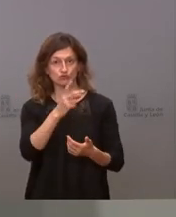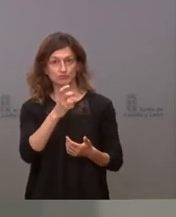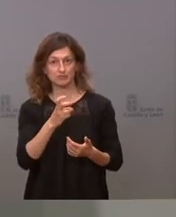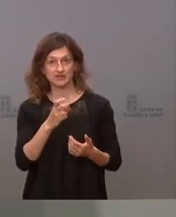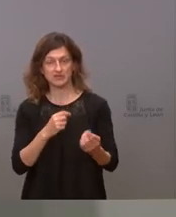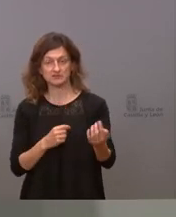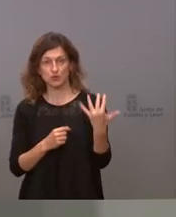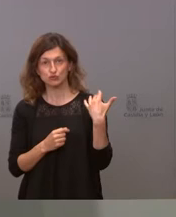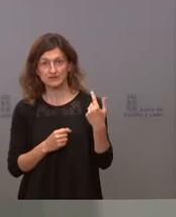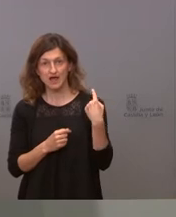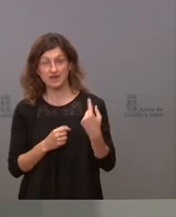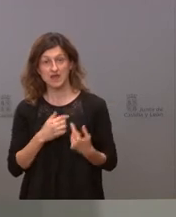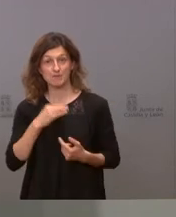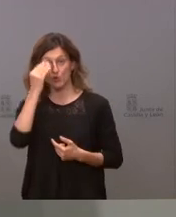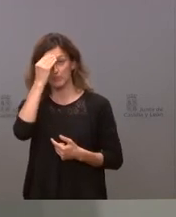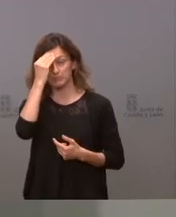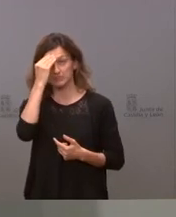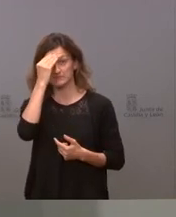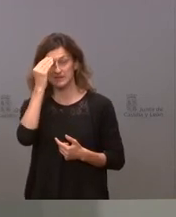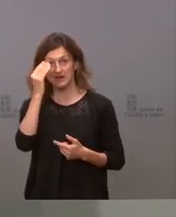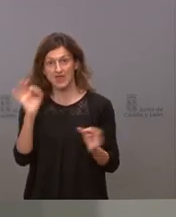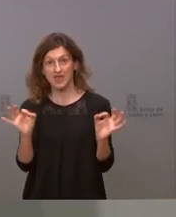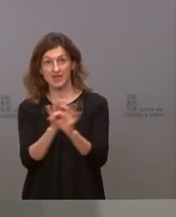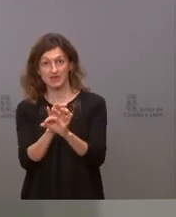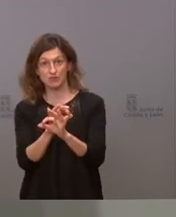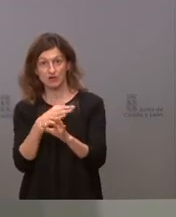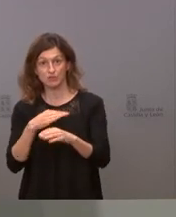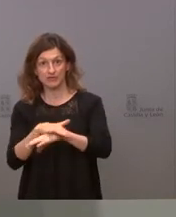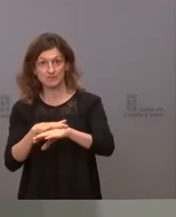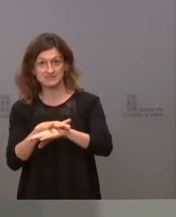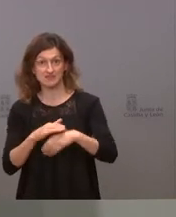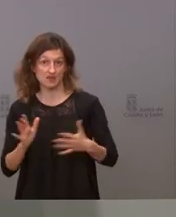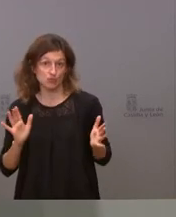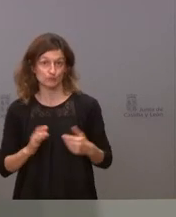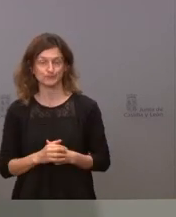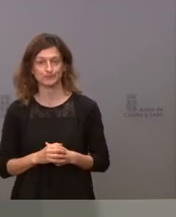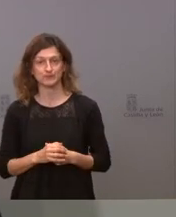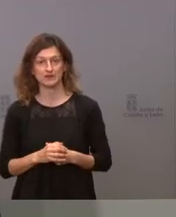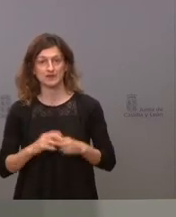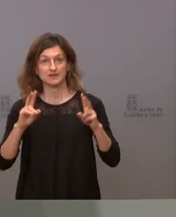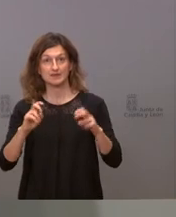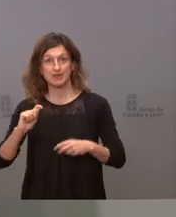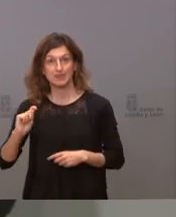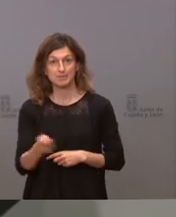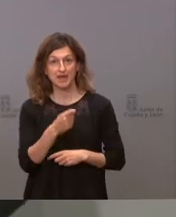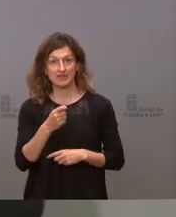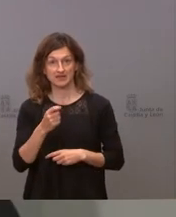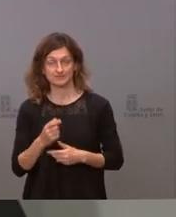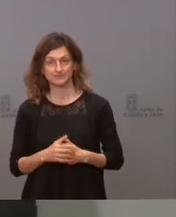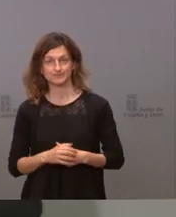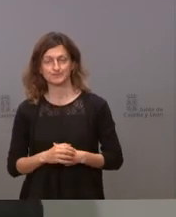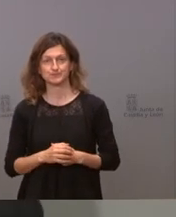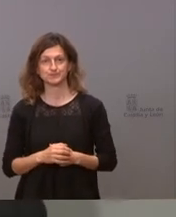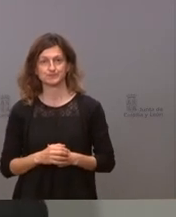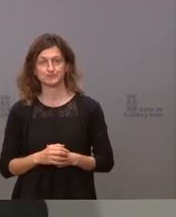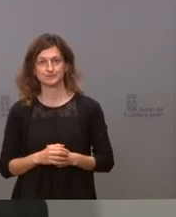contraria igual habría que pensar que el que está equivocado es el ministerio sobre el asunto del Padre Tur mire yo